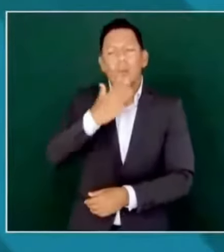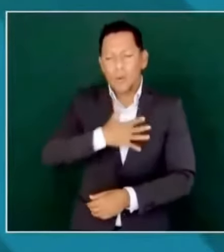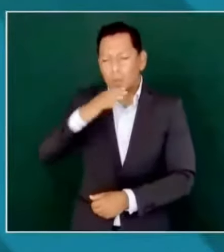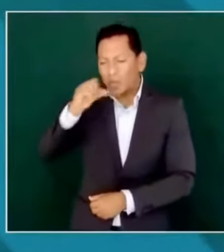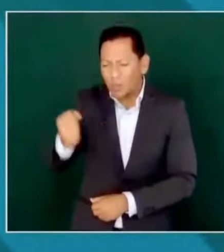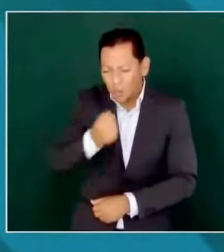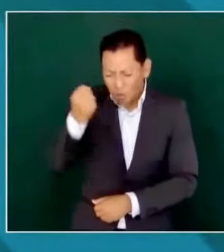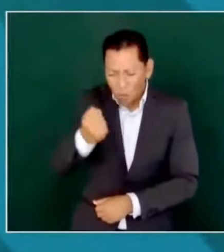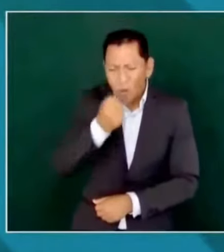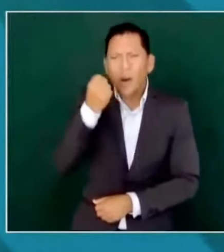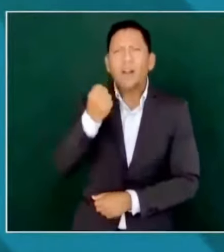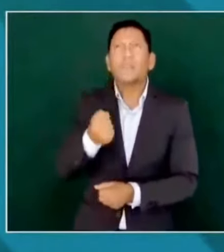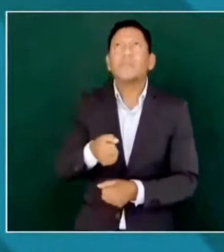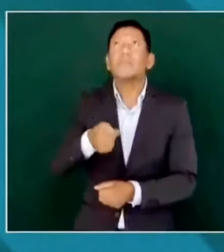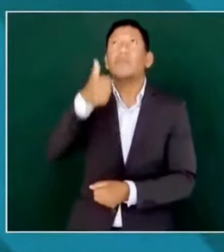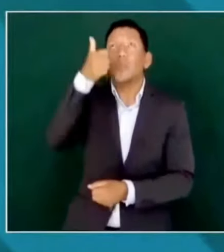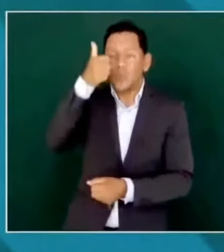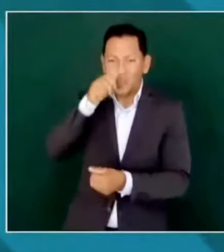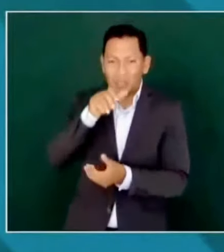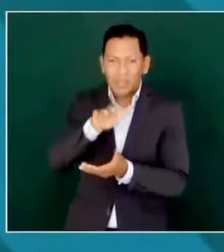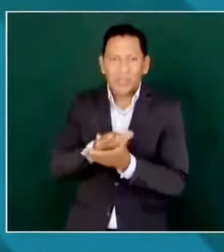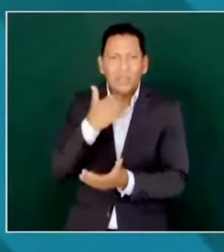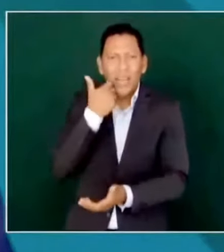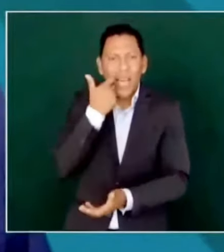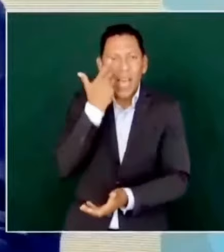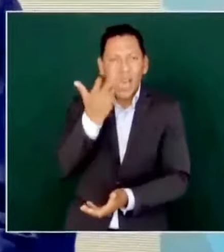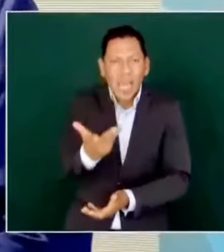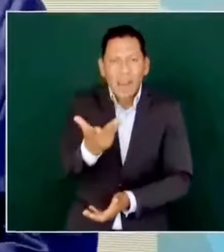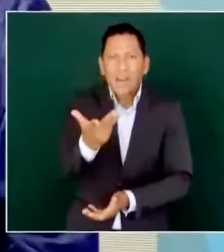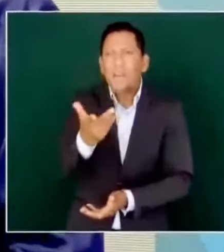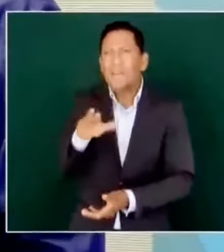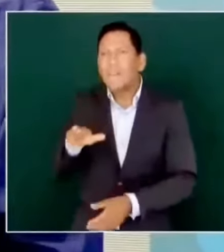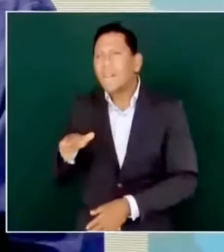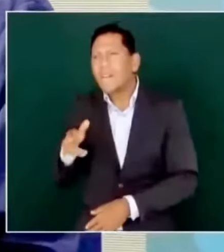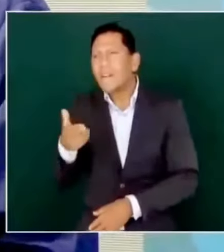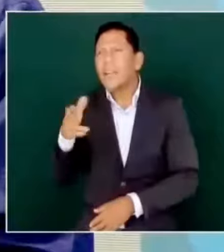los arroyos de la sierra,